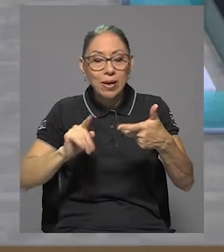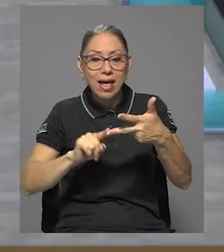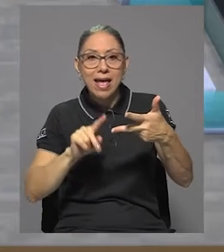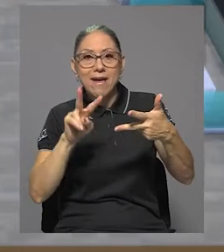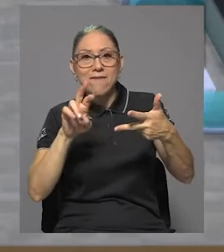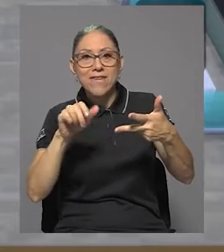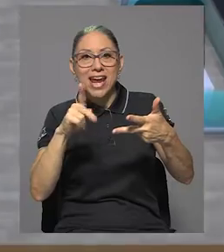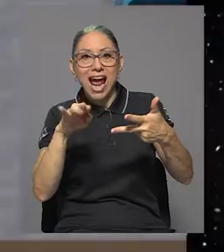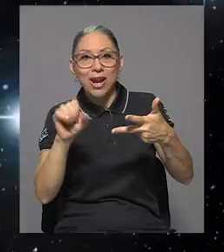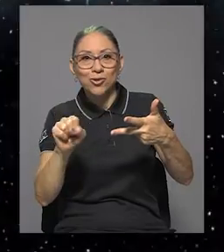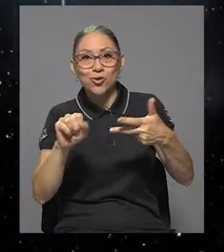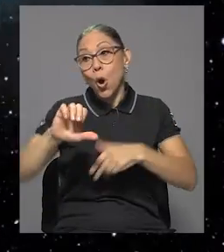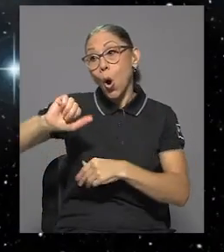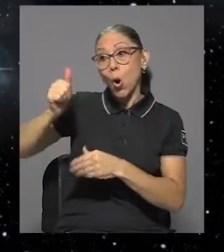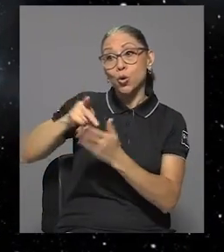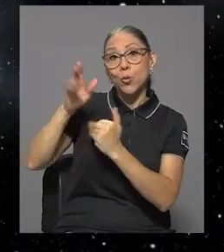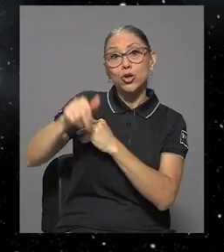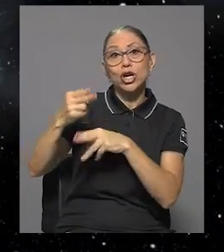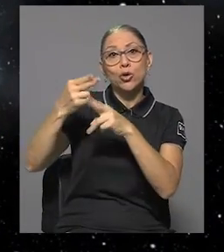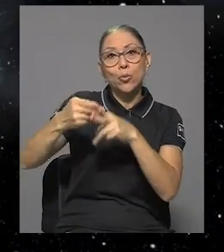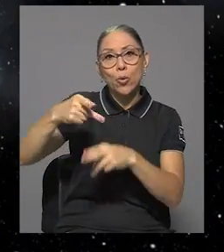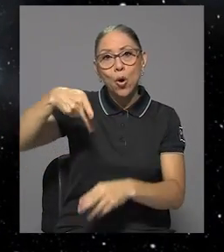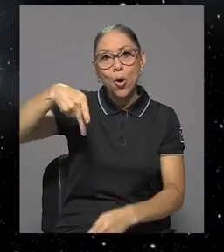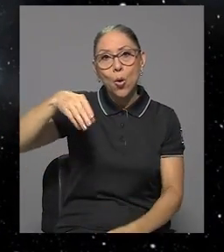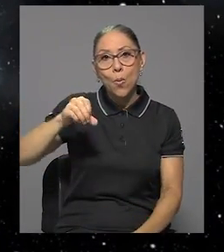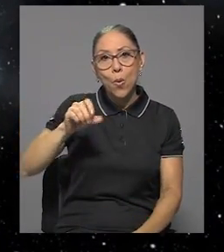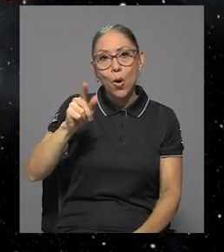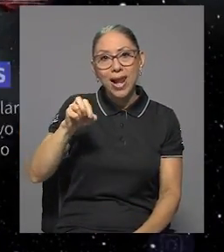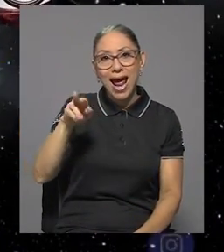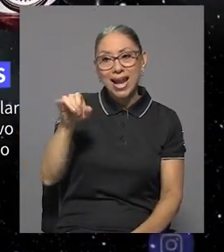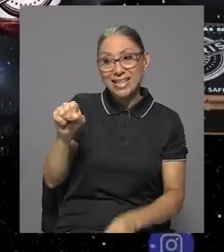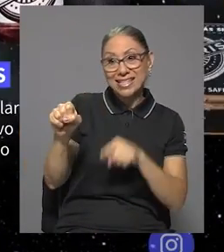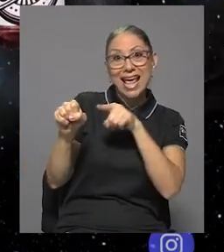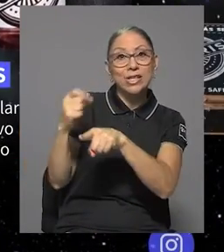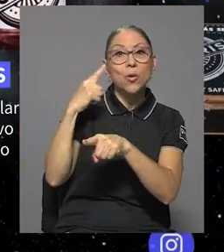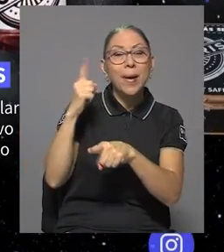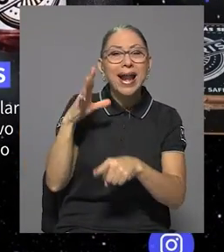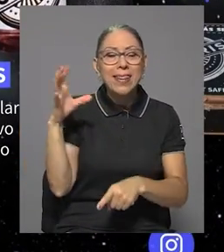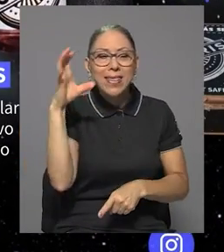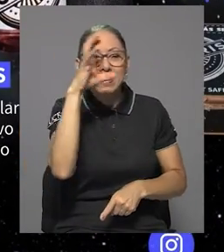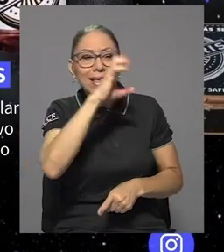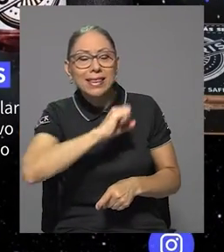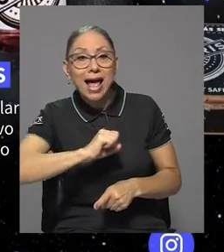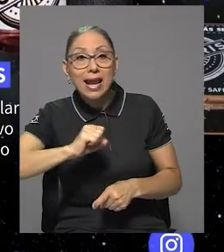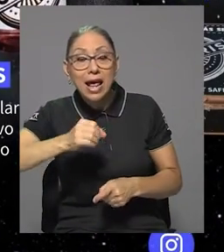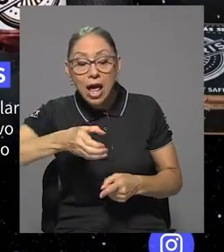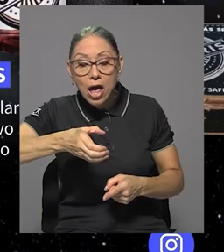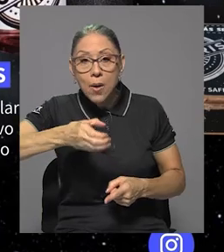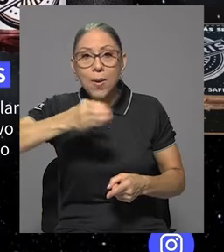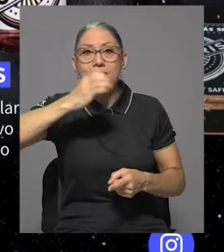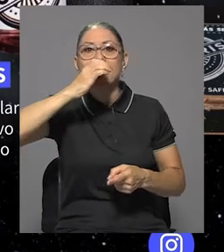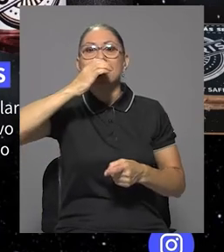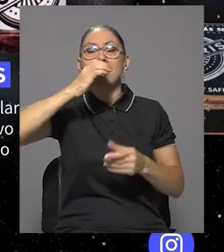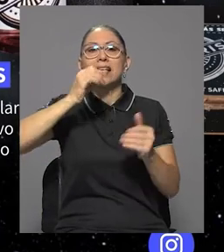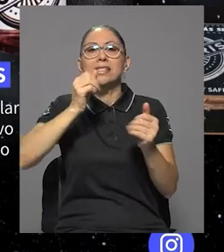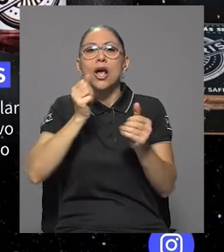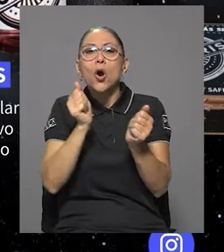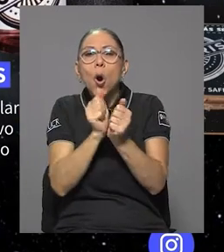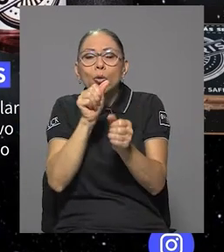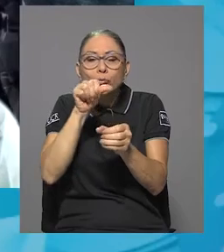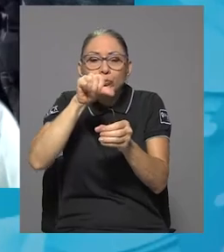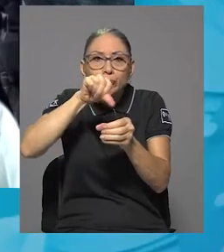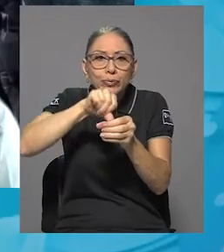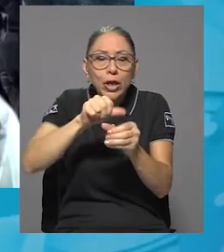otro de los proyectos fue Polaris, un producto que sirve para detectar bebidas que han sido adulteradas por drogas.